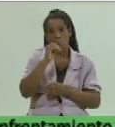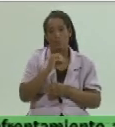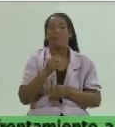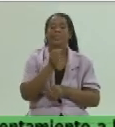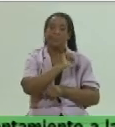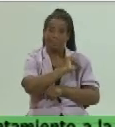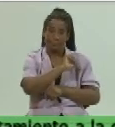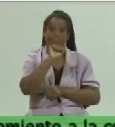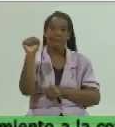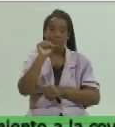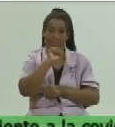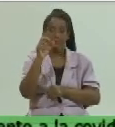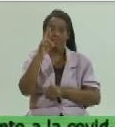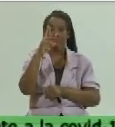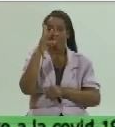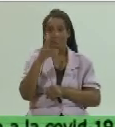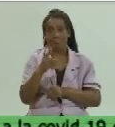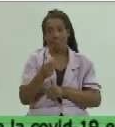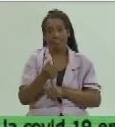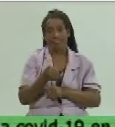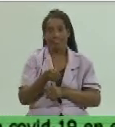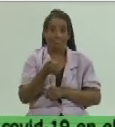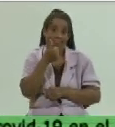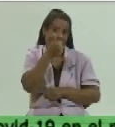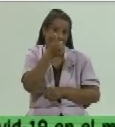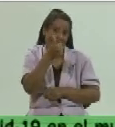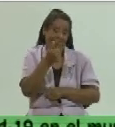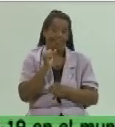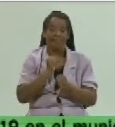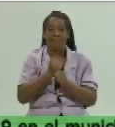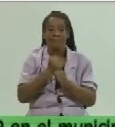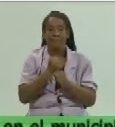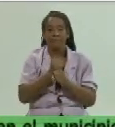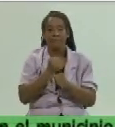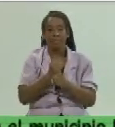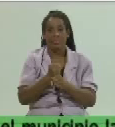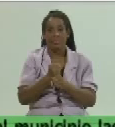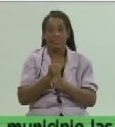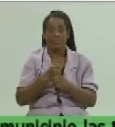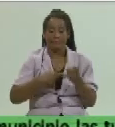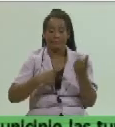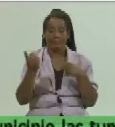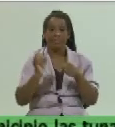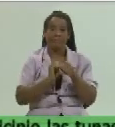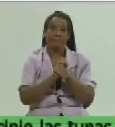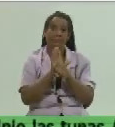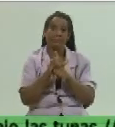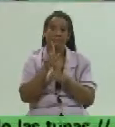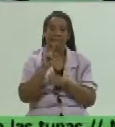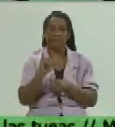resultados más efectivos en el trabajo de enfrentamiento a la epidemia. La próxima.